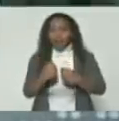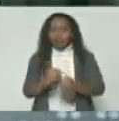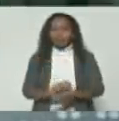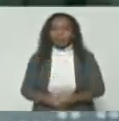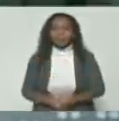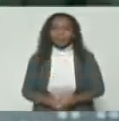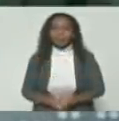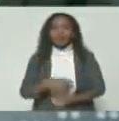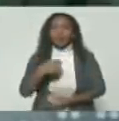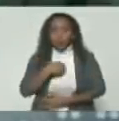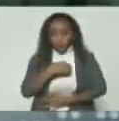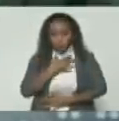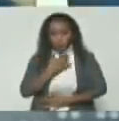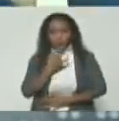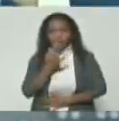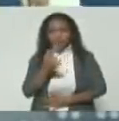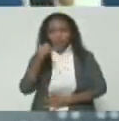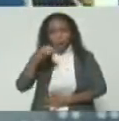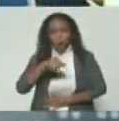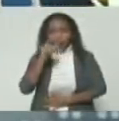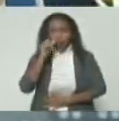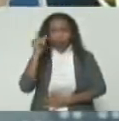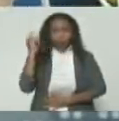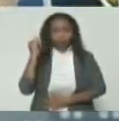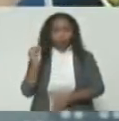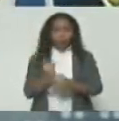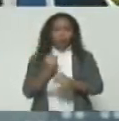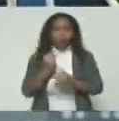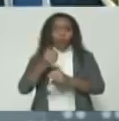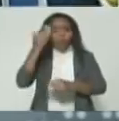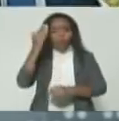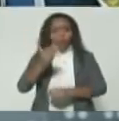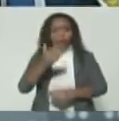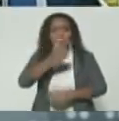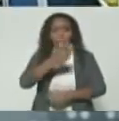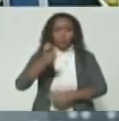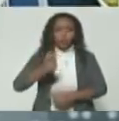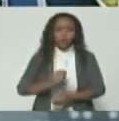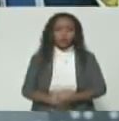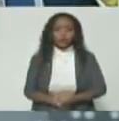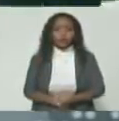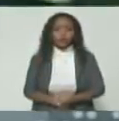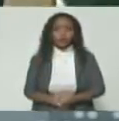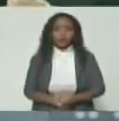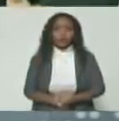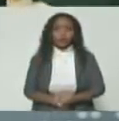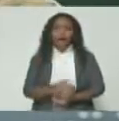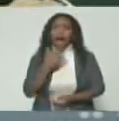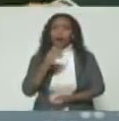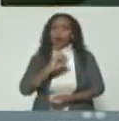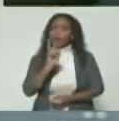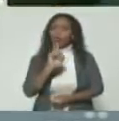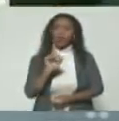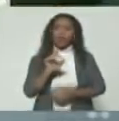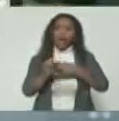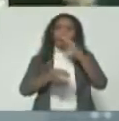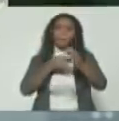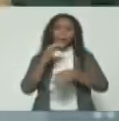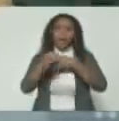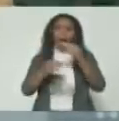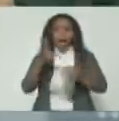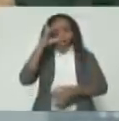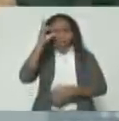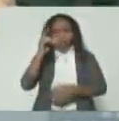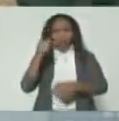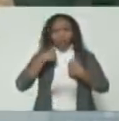Yo puedo decir hoy, muchachos, muchachas, trabajadores, militares, civiles, algo que no te comenté, Delcy,